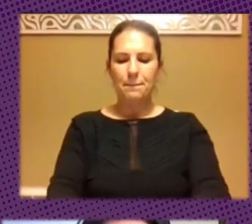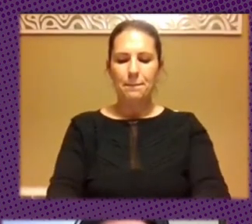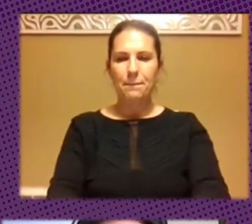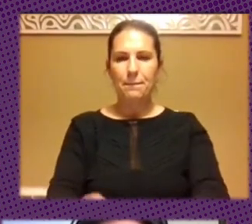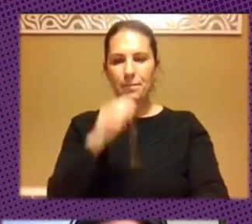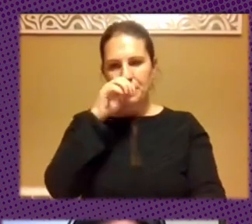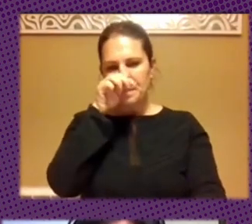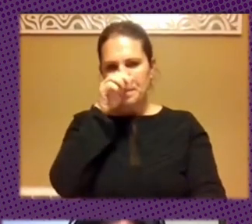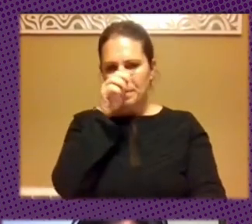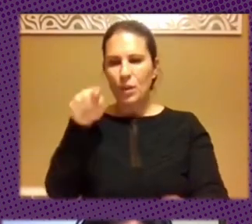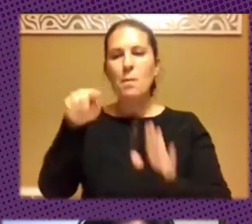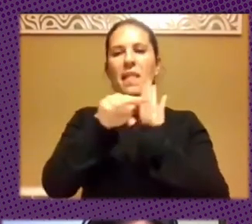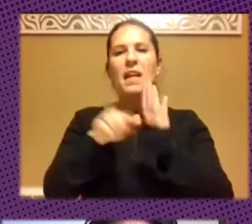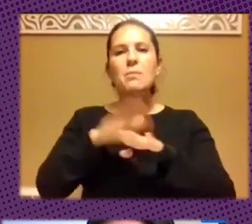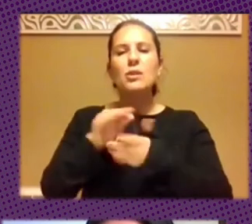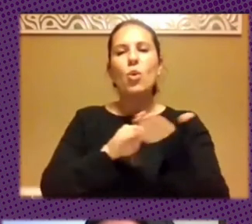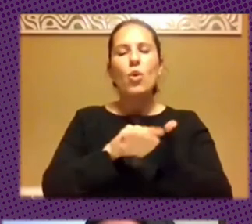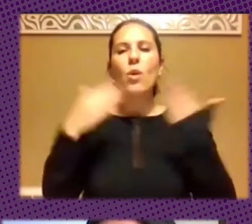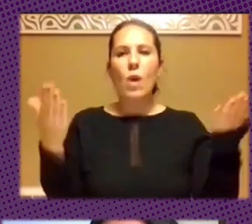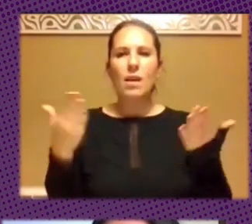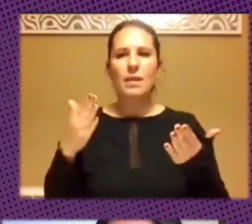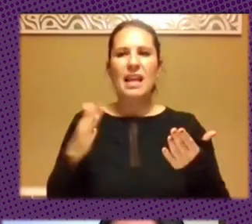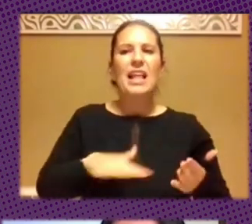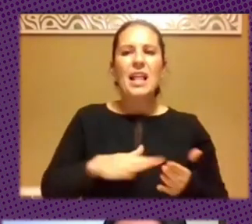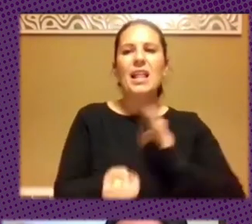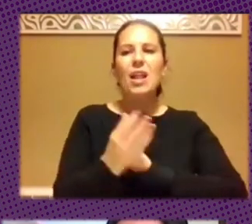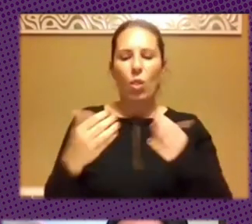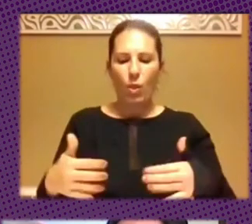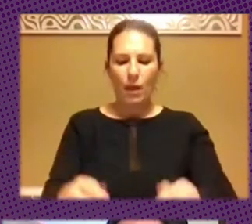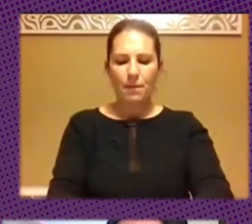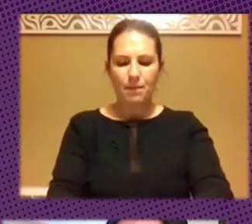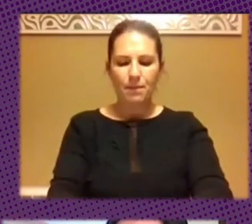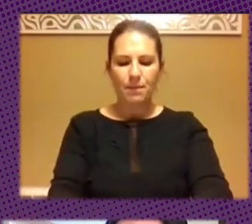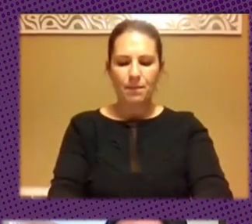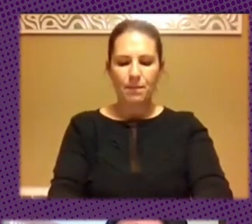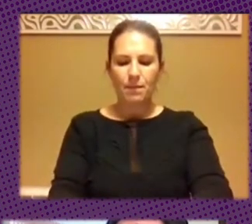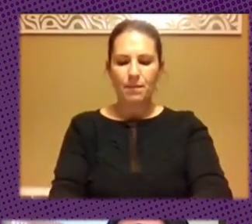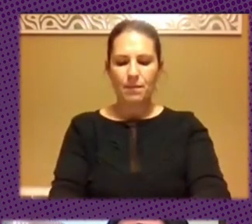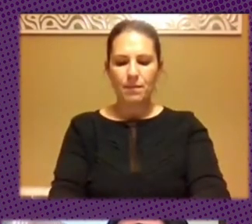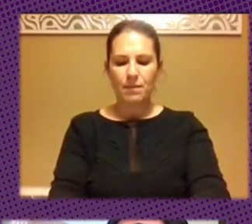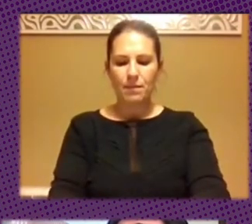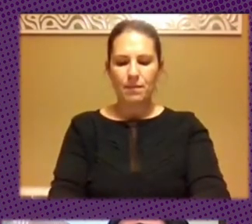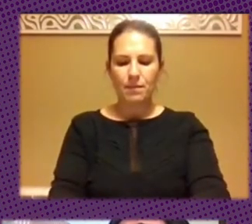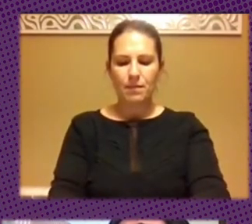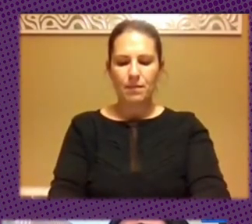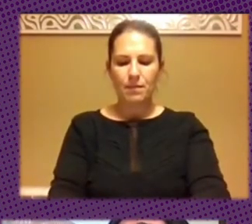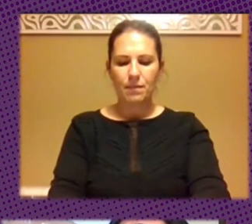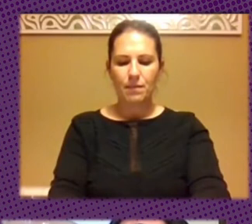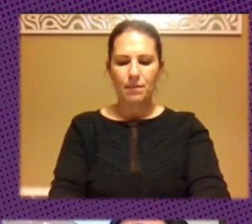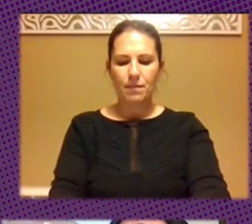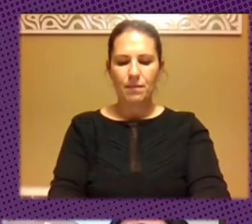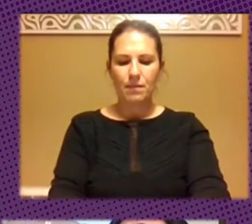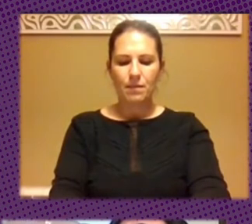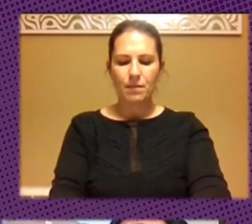y desde qué espacio desde qué lugar? creo que en esto no hay una fórmula de la Coca-Cola secreta de todos